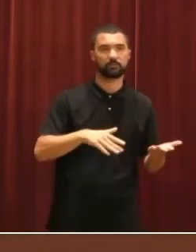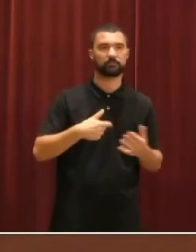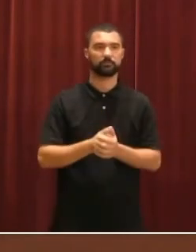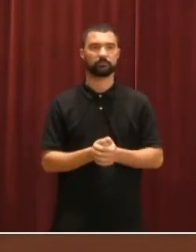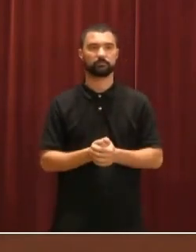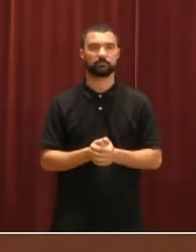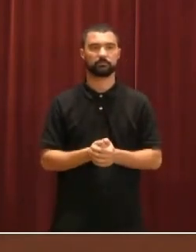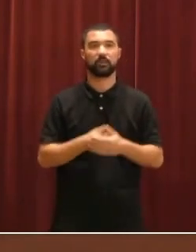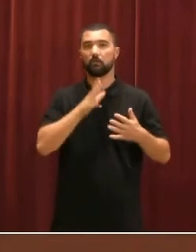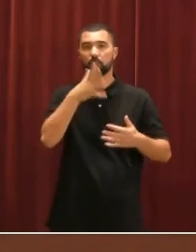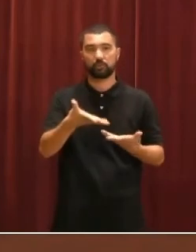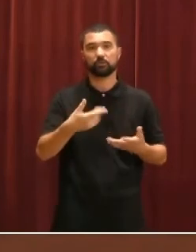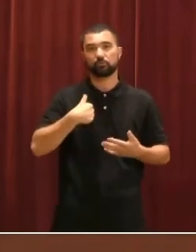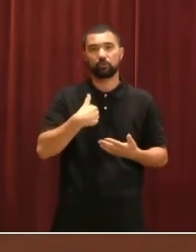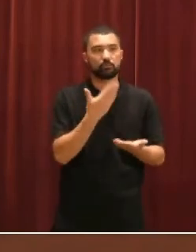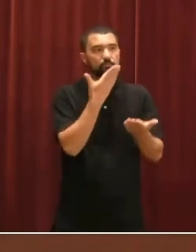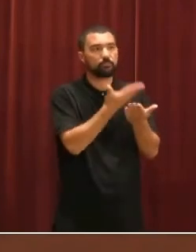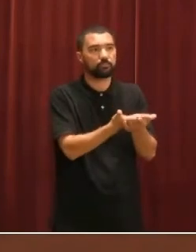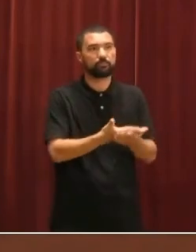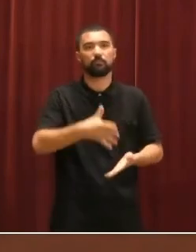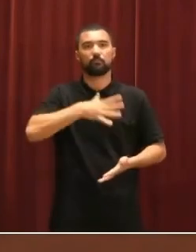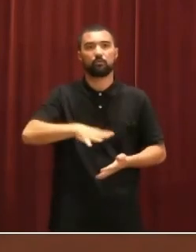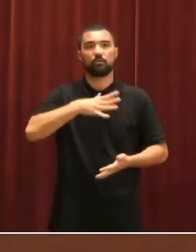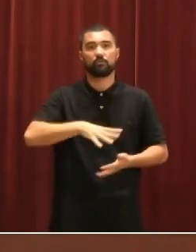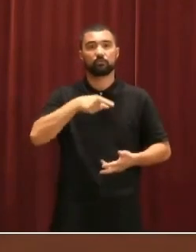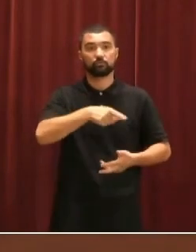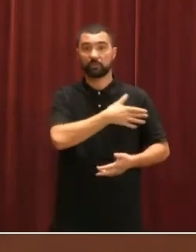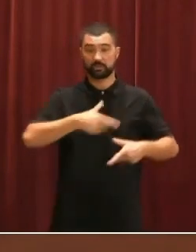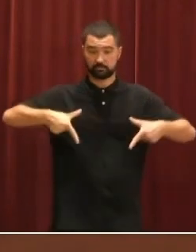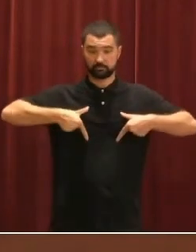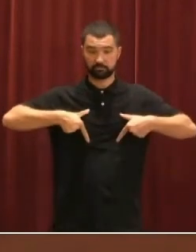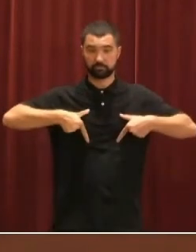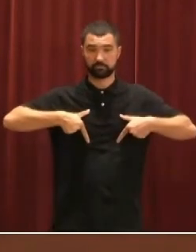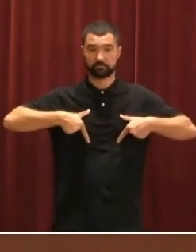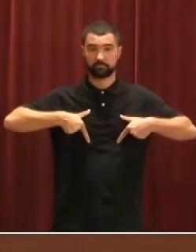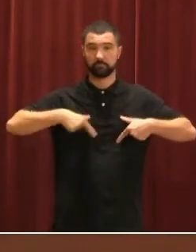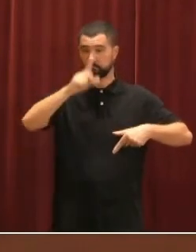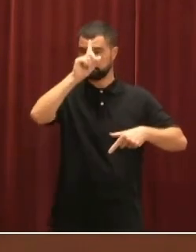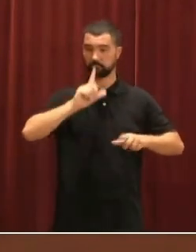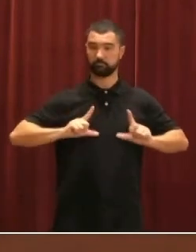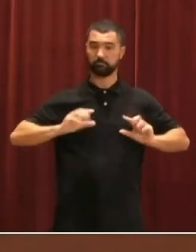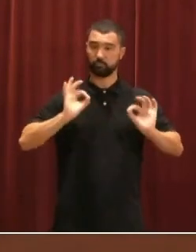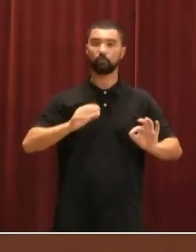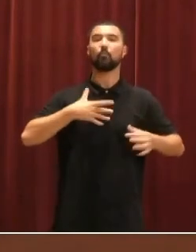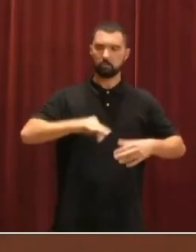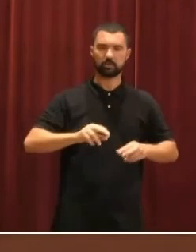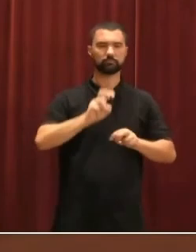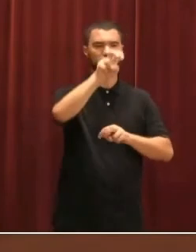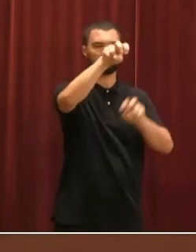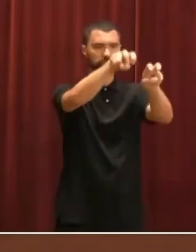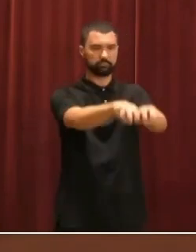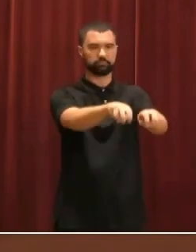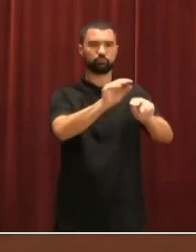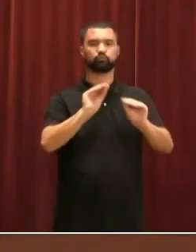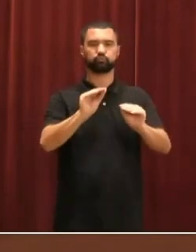Por tanto, les ruego que, por favor, si quieren exhibir esas imágenes, pueden ocupar los escaños que suelen